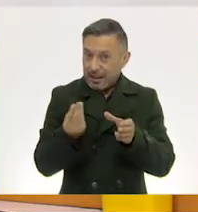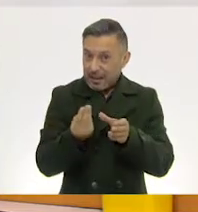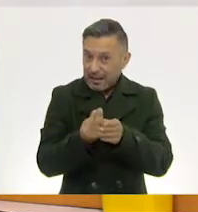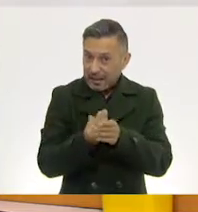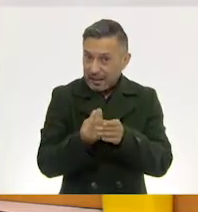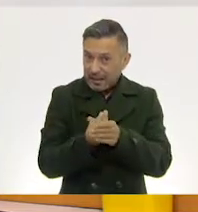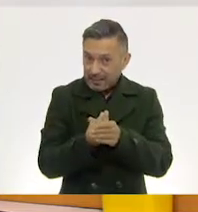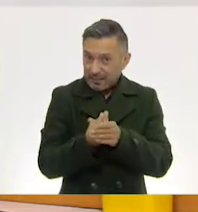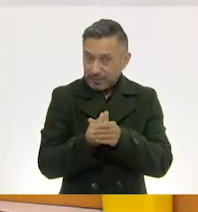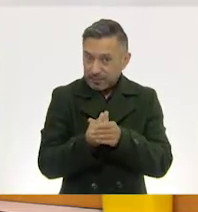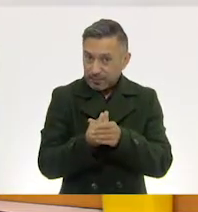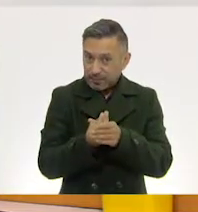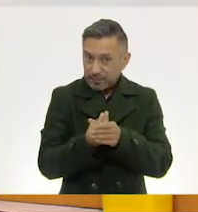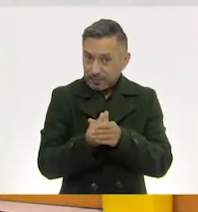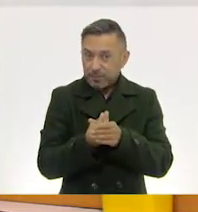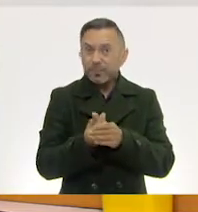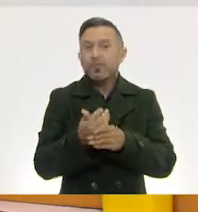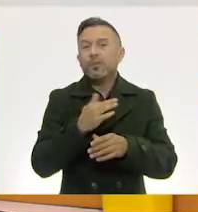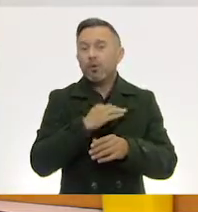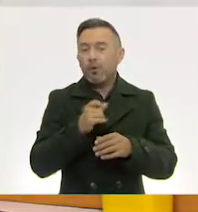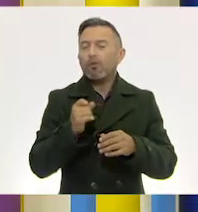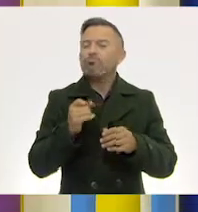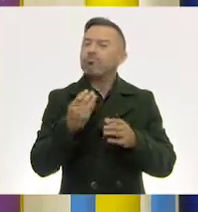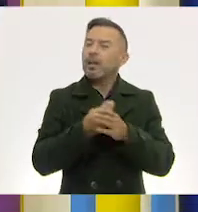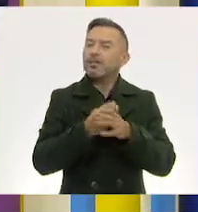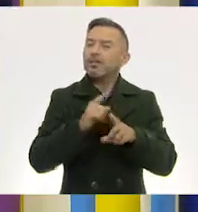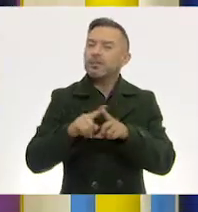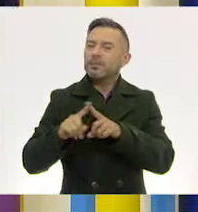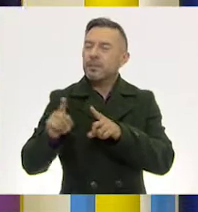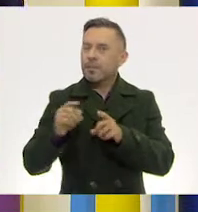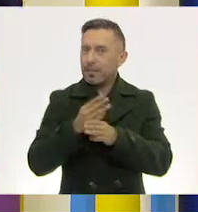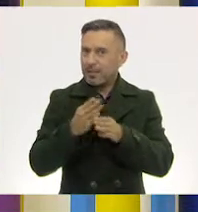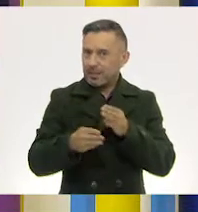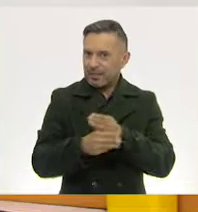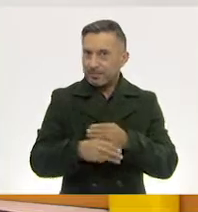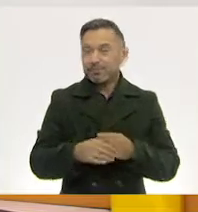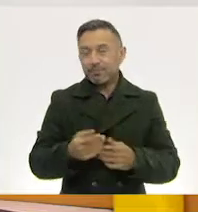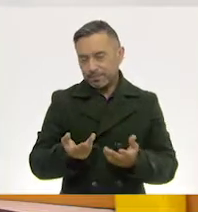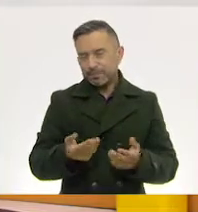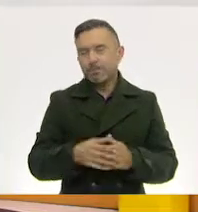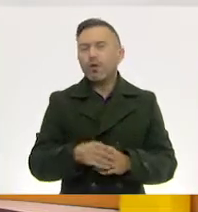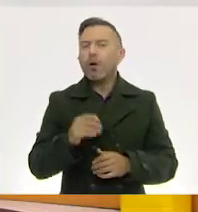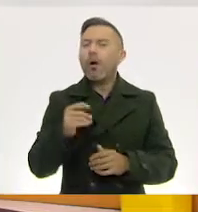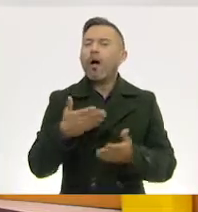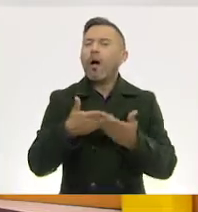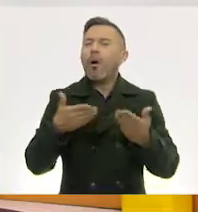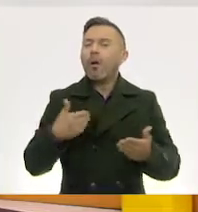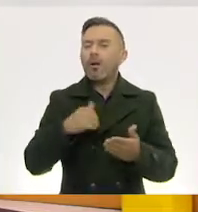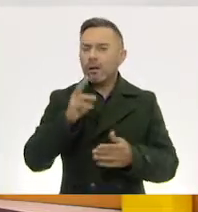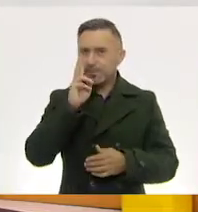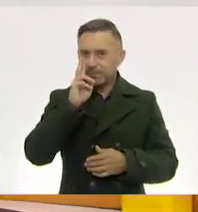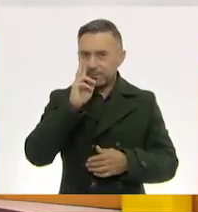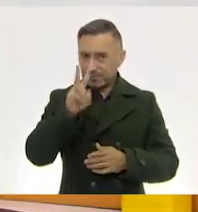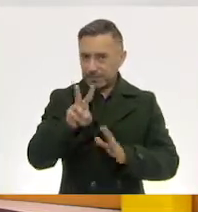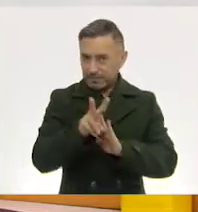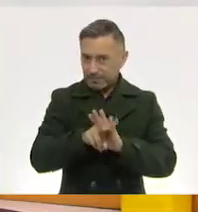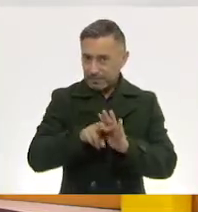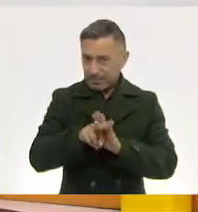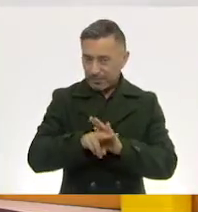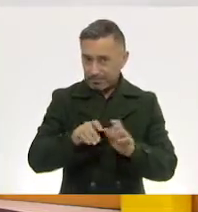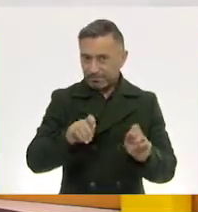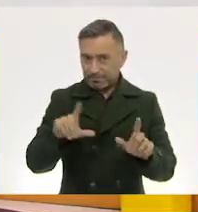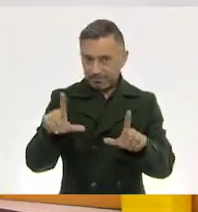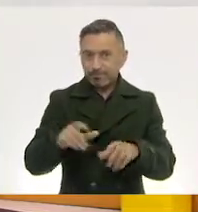también lo hemos hecho con otros materiales. Así es. Y bueno, y para recordar eso, vamos a ver un video de